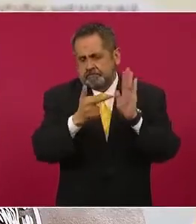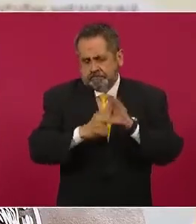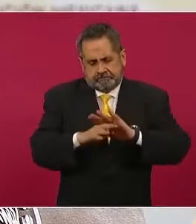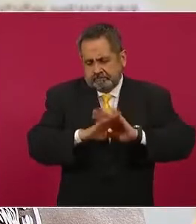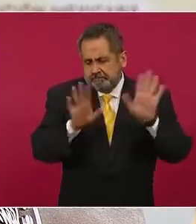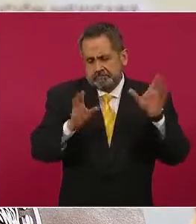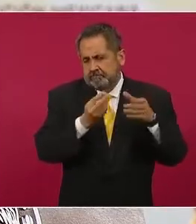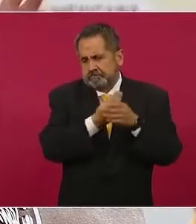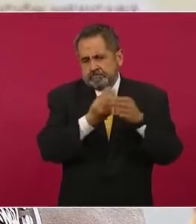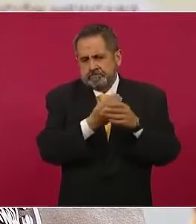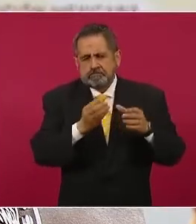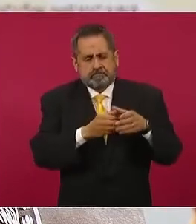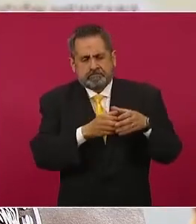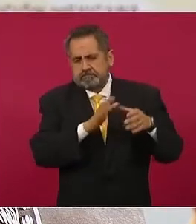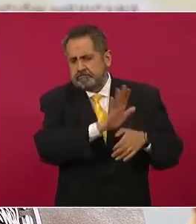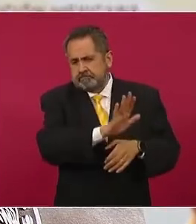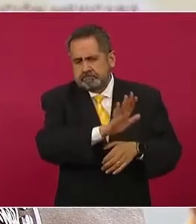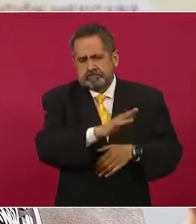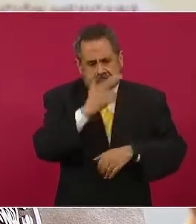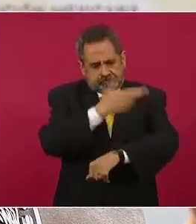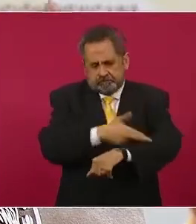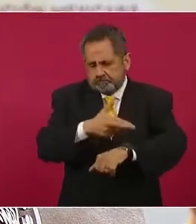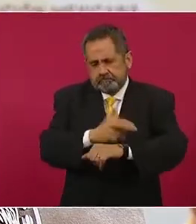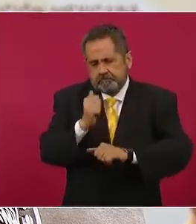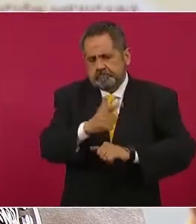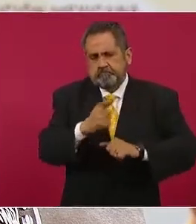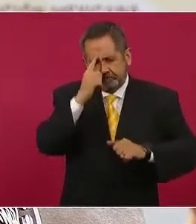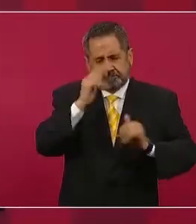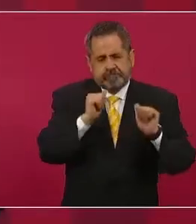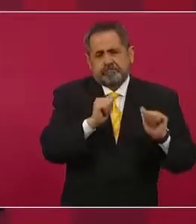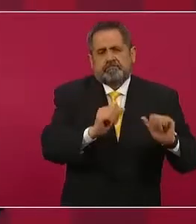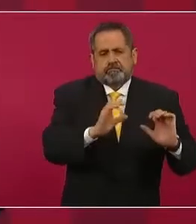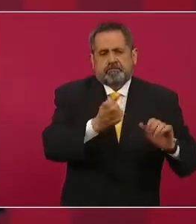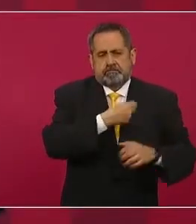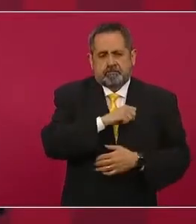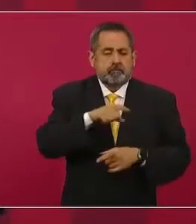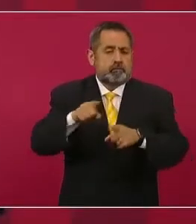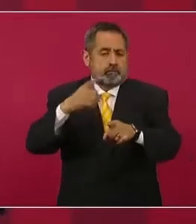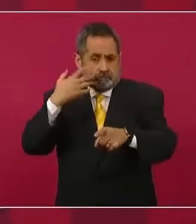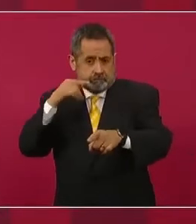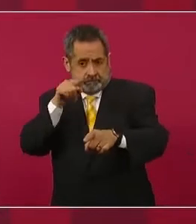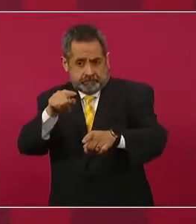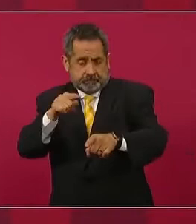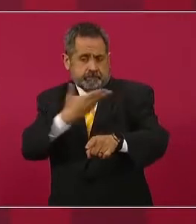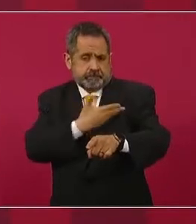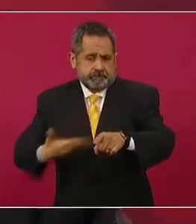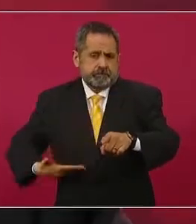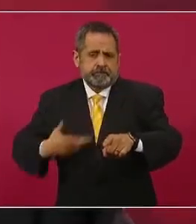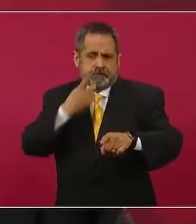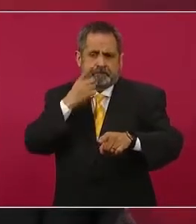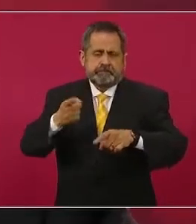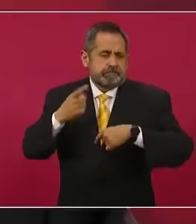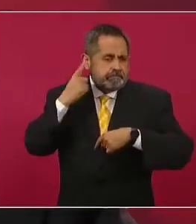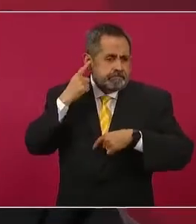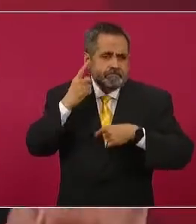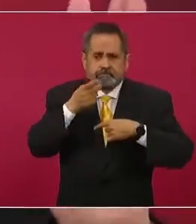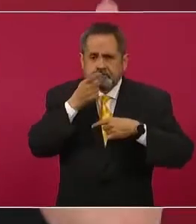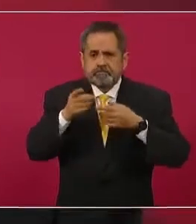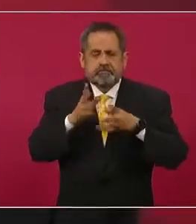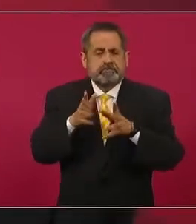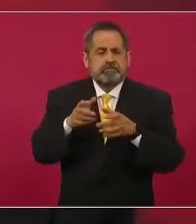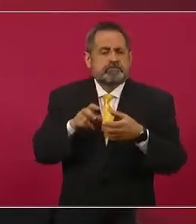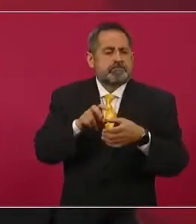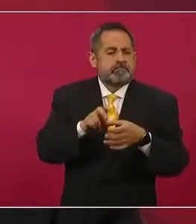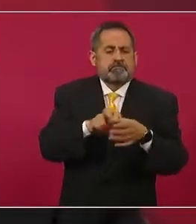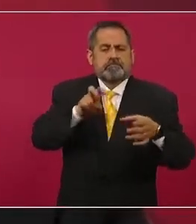preventivas en este caso y pues ustedes escucharon al señor presidente que él se encuentra aislado y